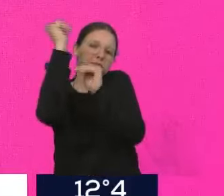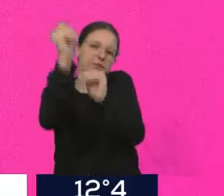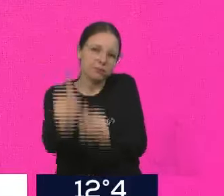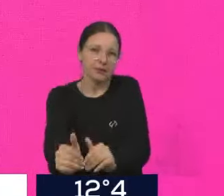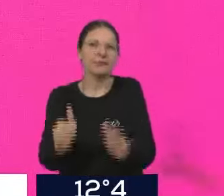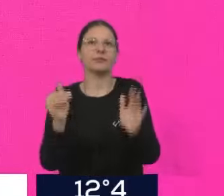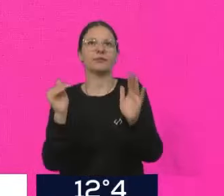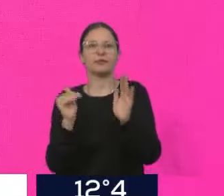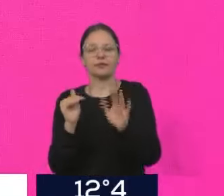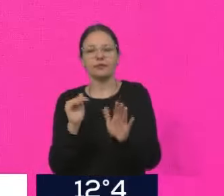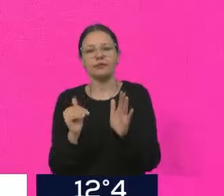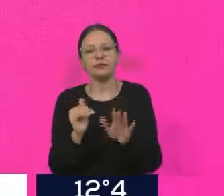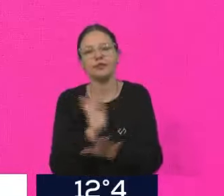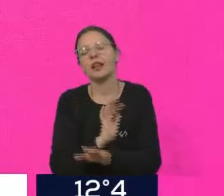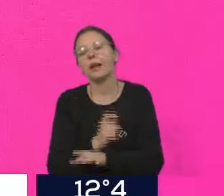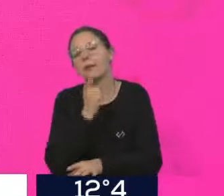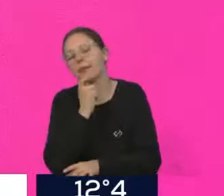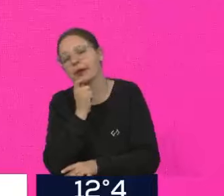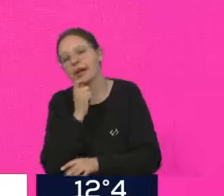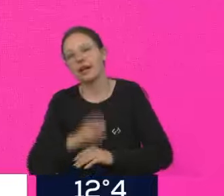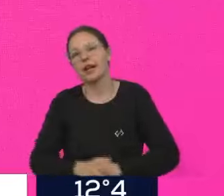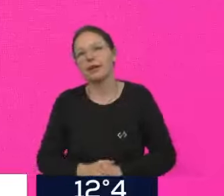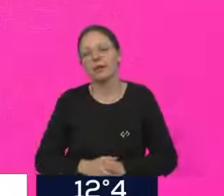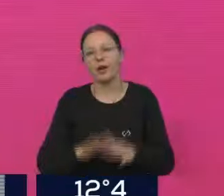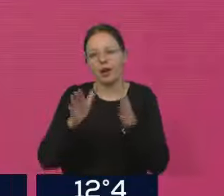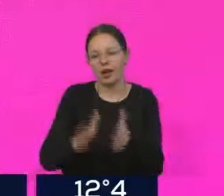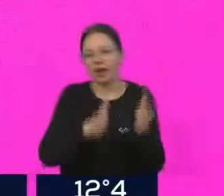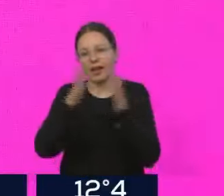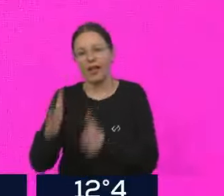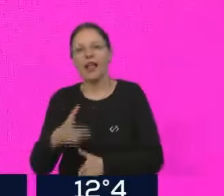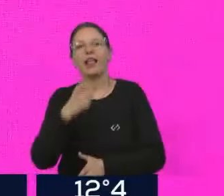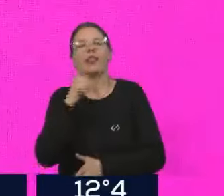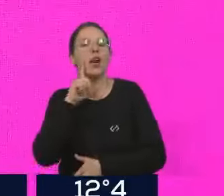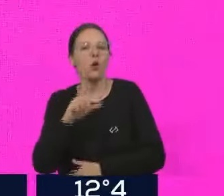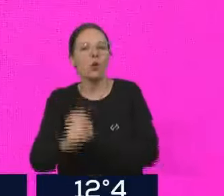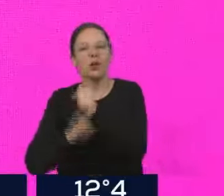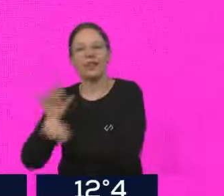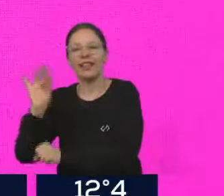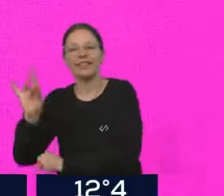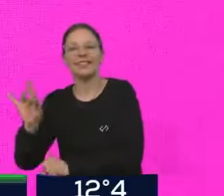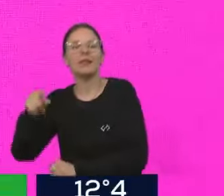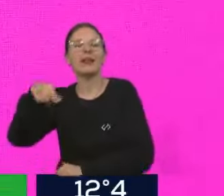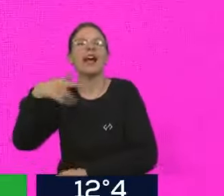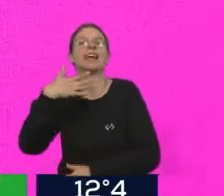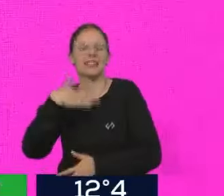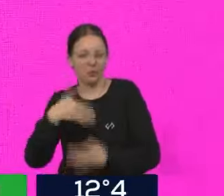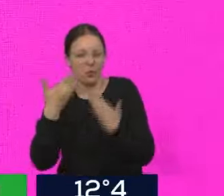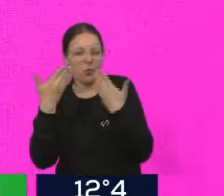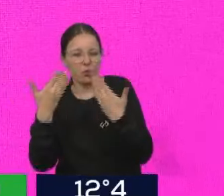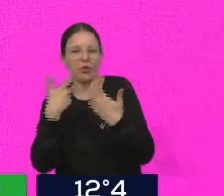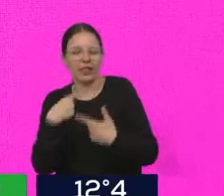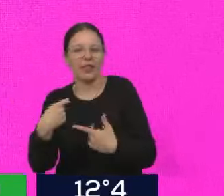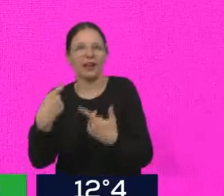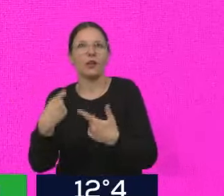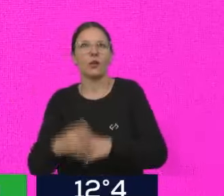año, y quienes sostienen que en el segundo semestre el resultado comenzaría a verse, porque ya hay algunos indicios